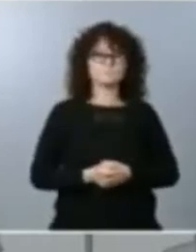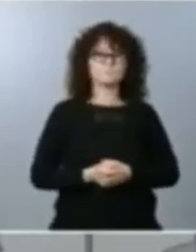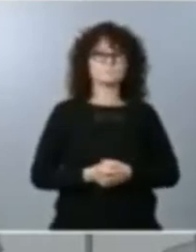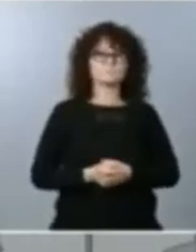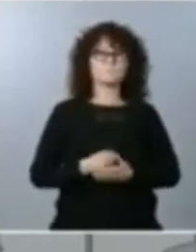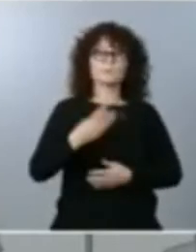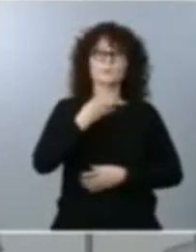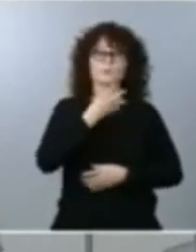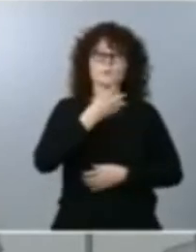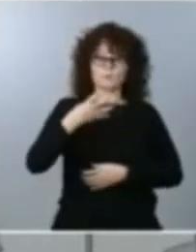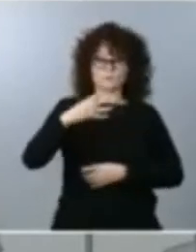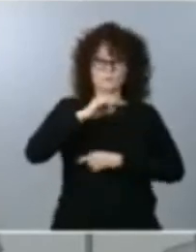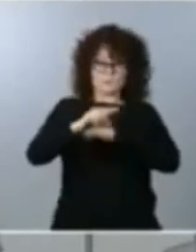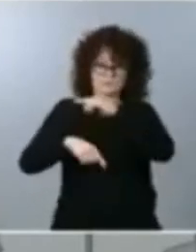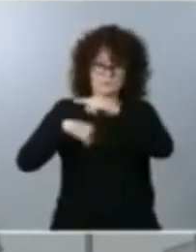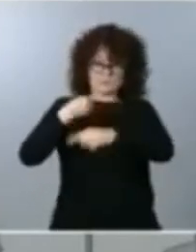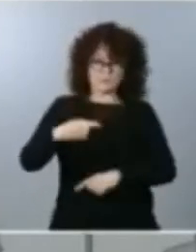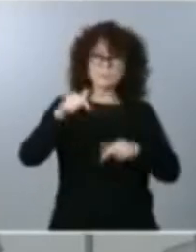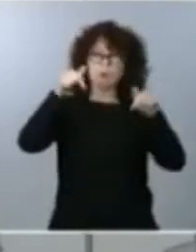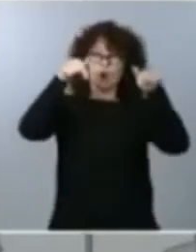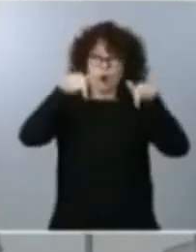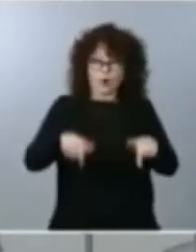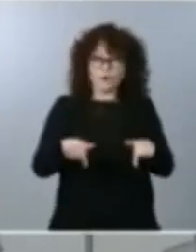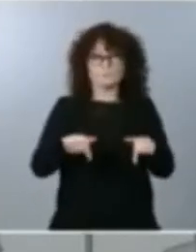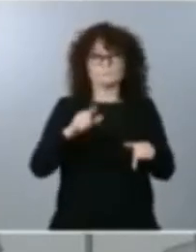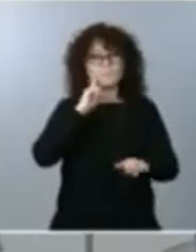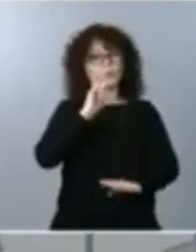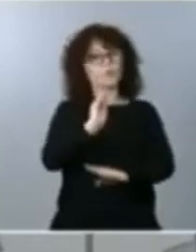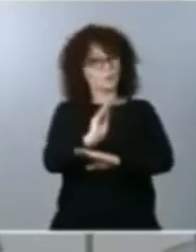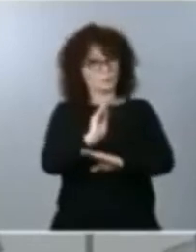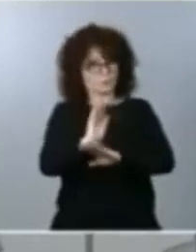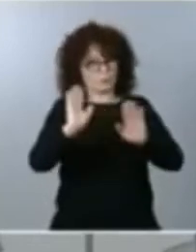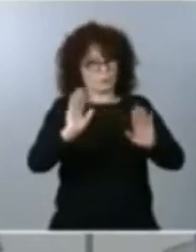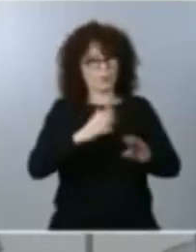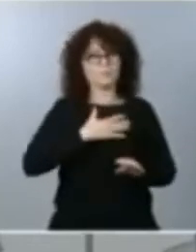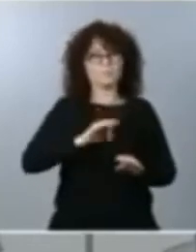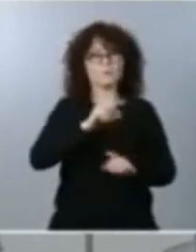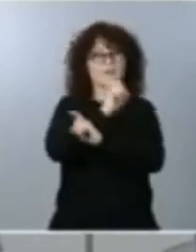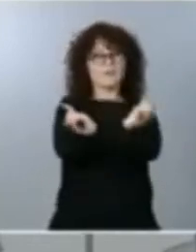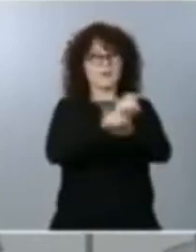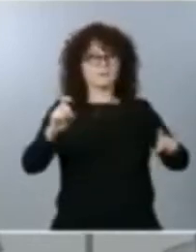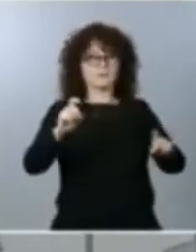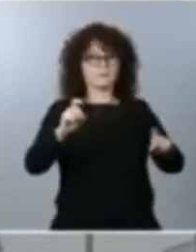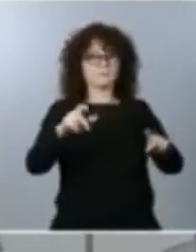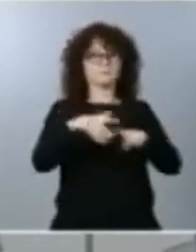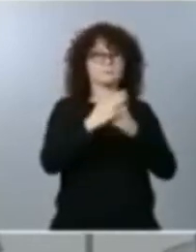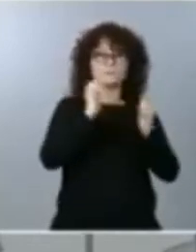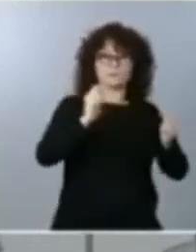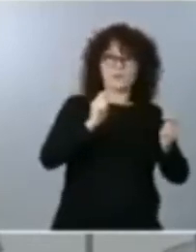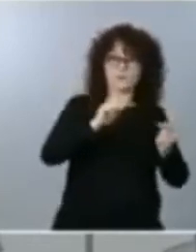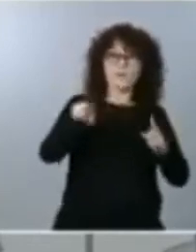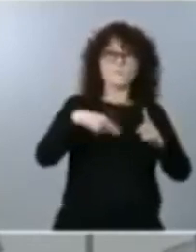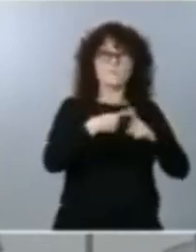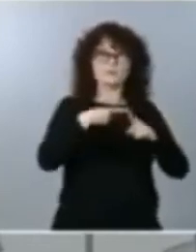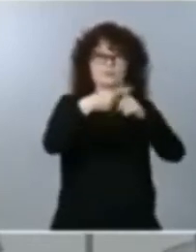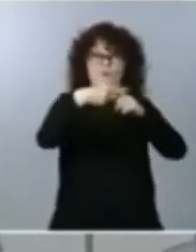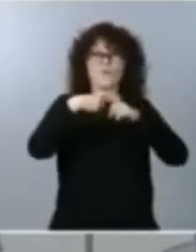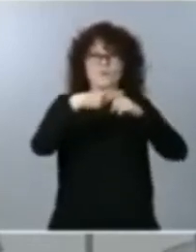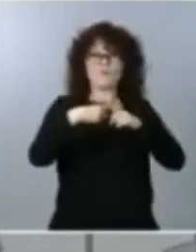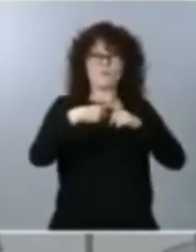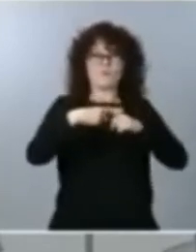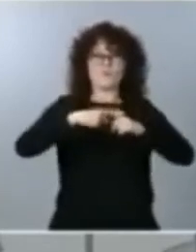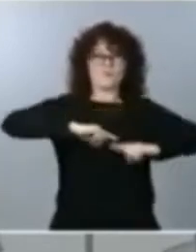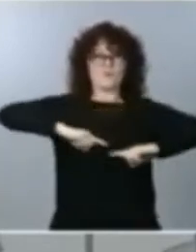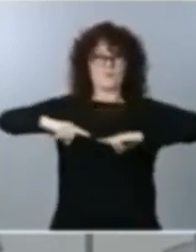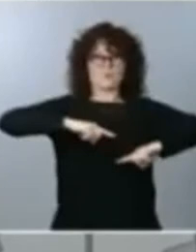decir, con toda la prudencia, que el estado de alarma y la cogobernanza están funcionando. Funcionó el estado de alarma en la primera ola